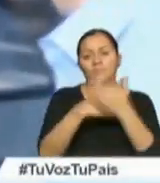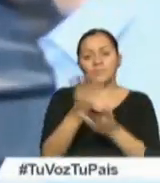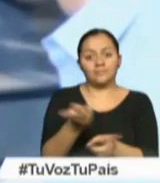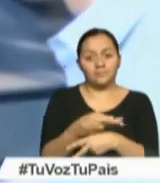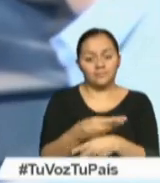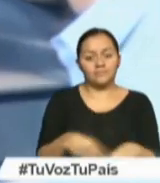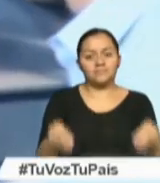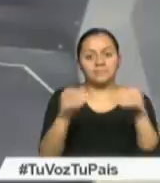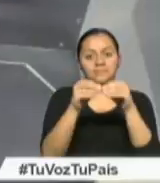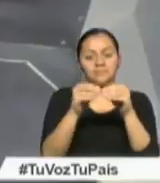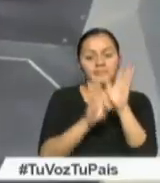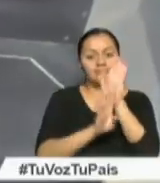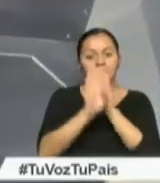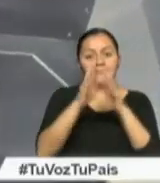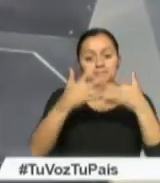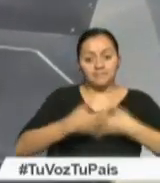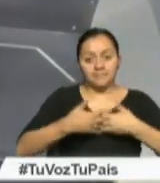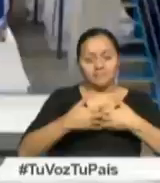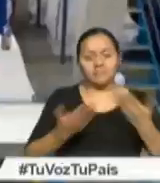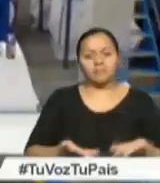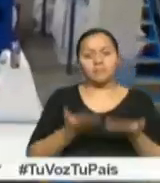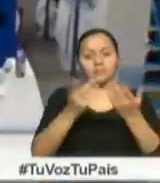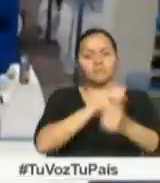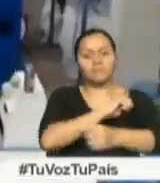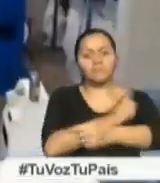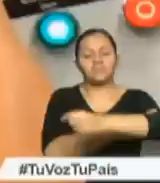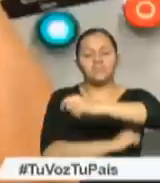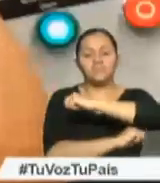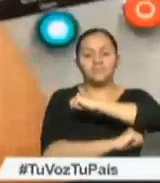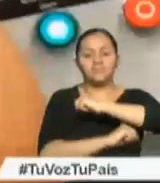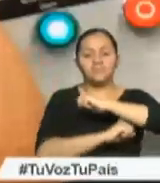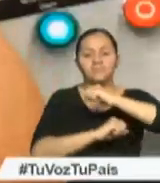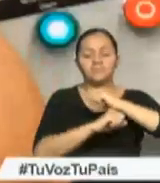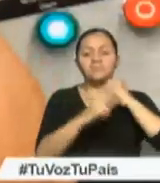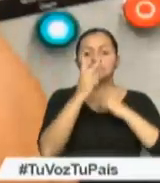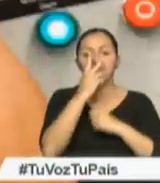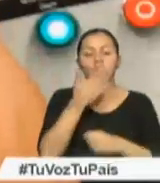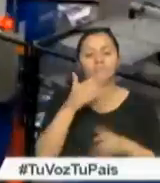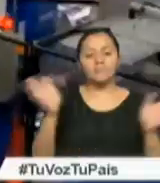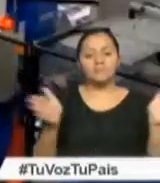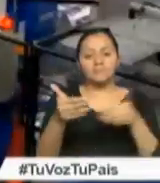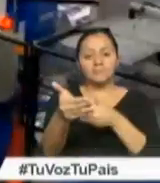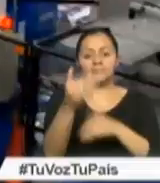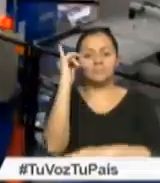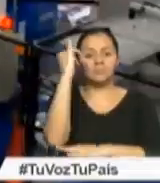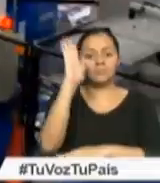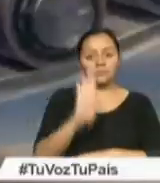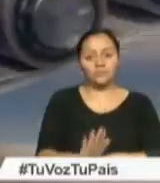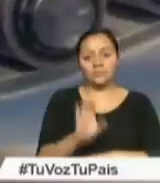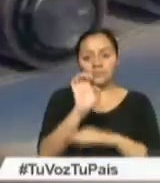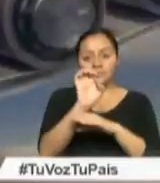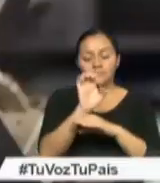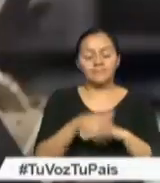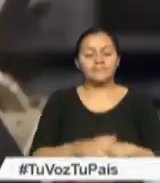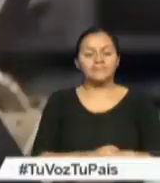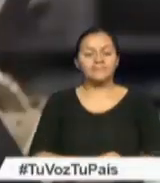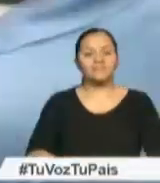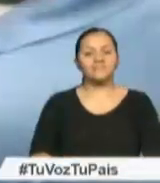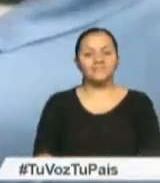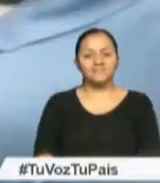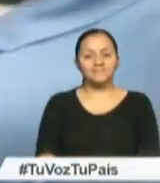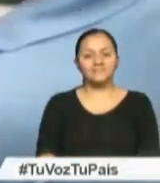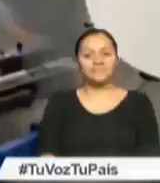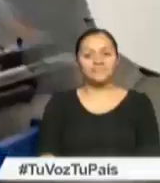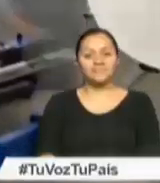producción de la megafábrica y generará el fortalecimiento de las pequeñas y medianas industrias del país Caterine Morejón